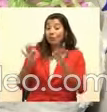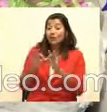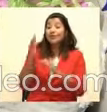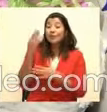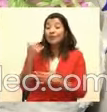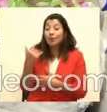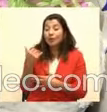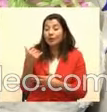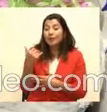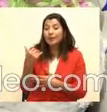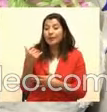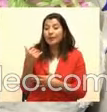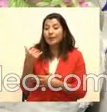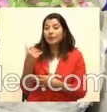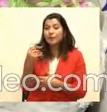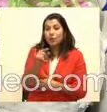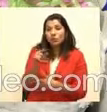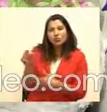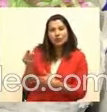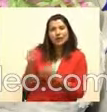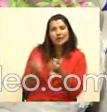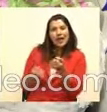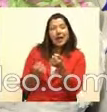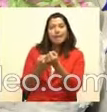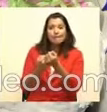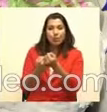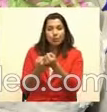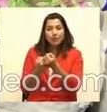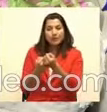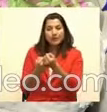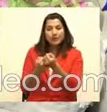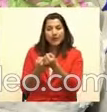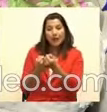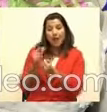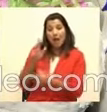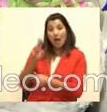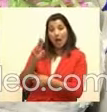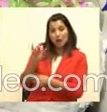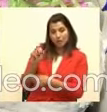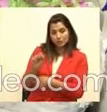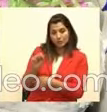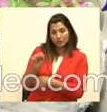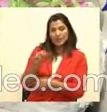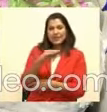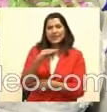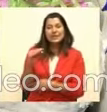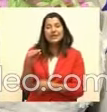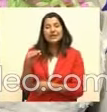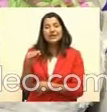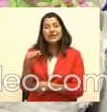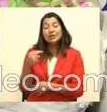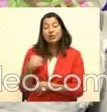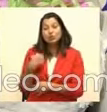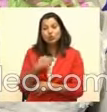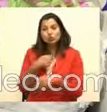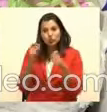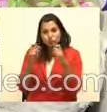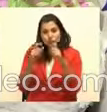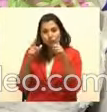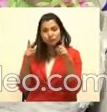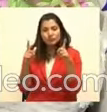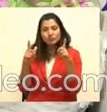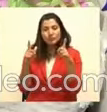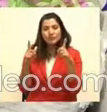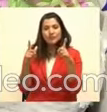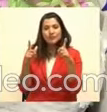veis, ustedes han apoyado a Lucho. Y los terminó sorprendiendo con algo que hasta, pues,